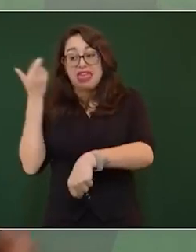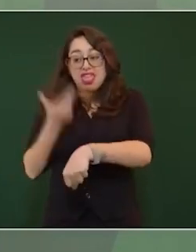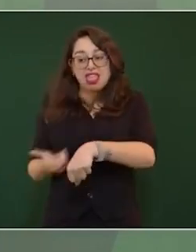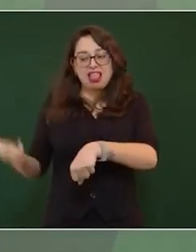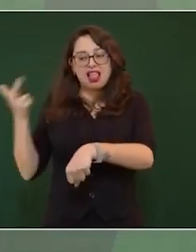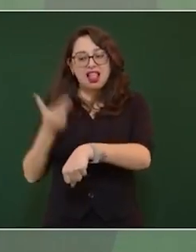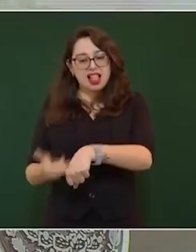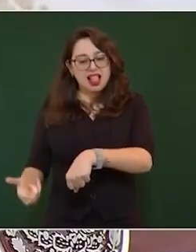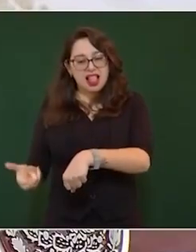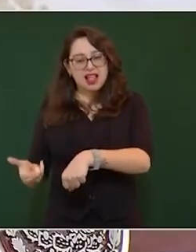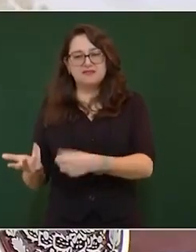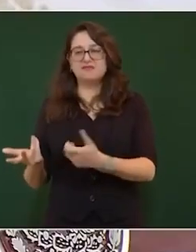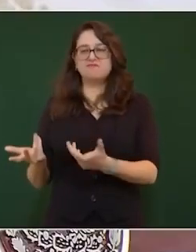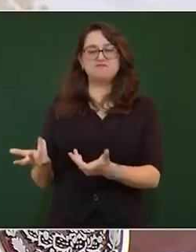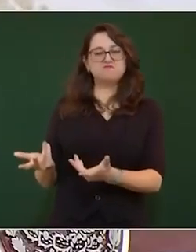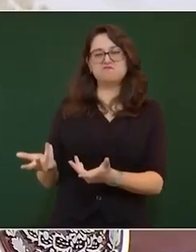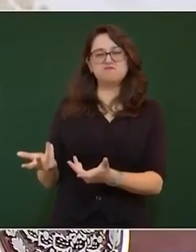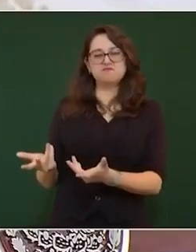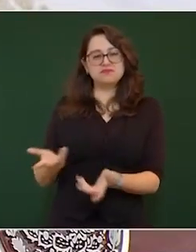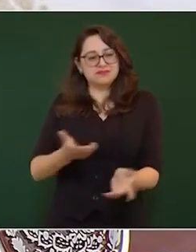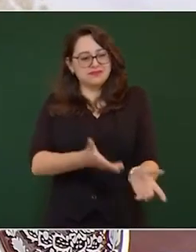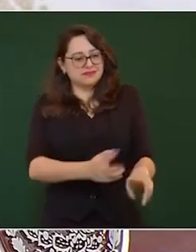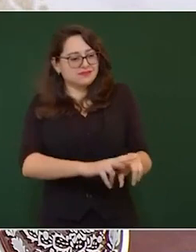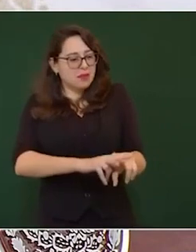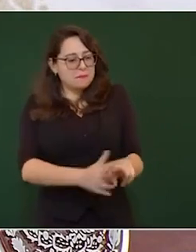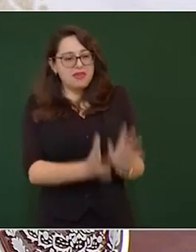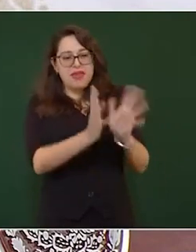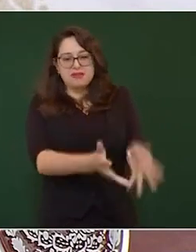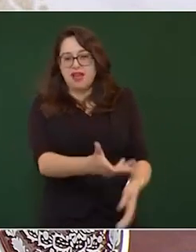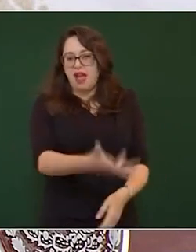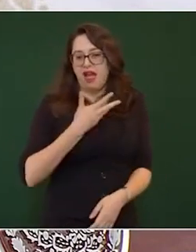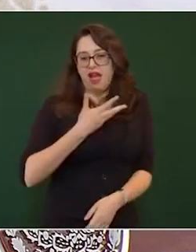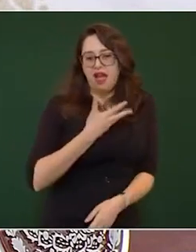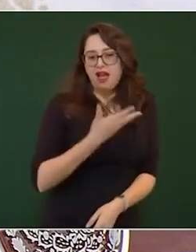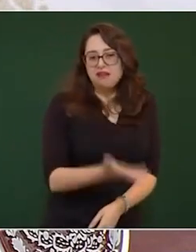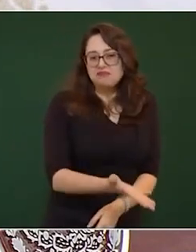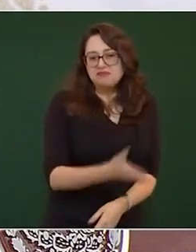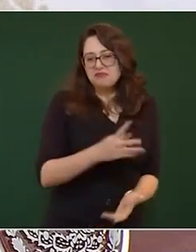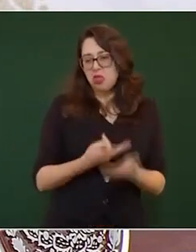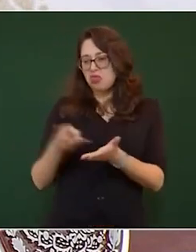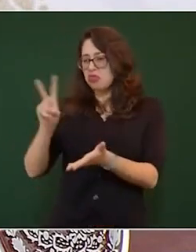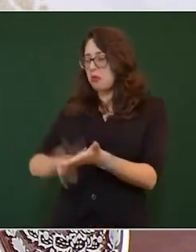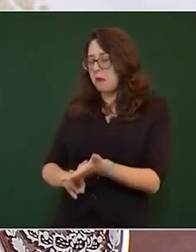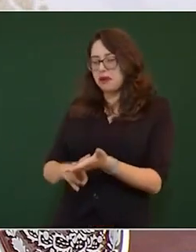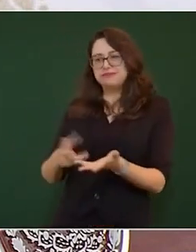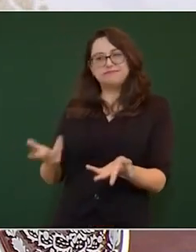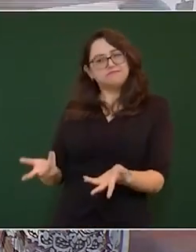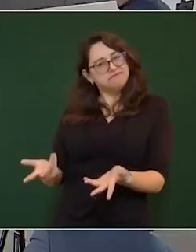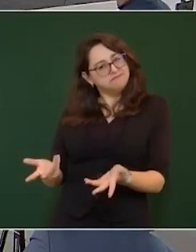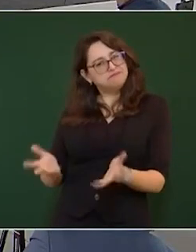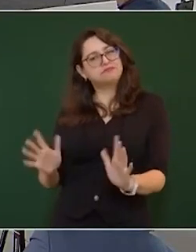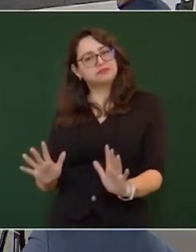en el país son 18 mil kilómetros de derecho de vía